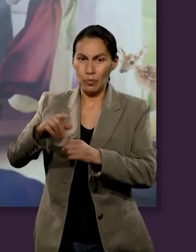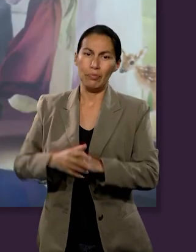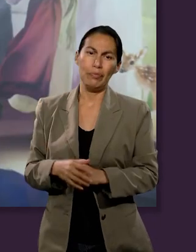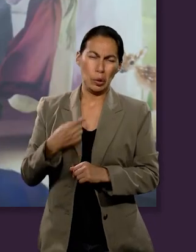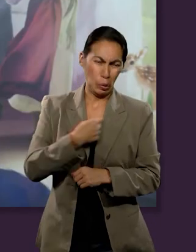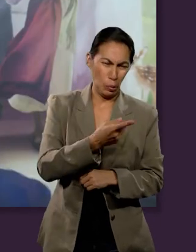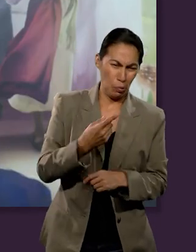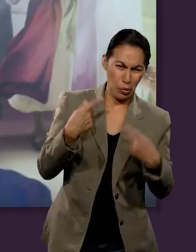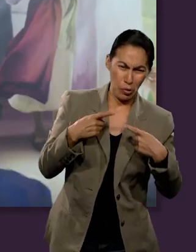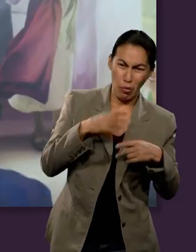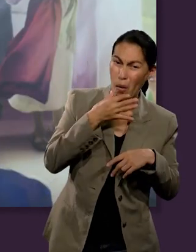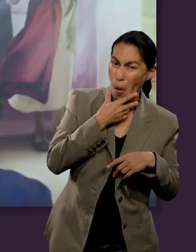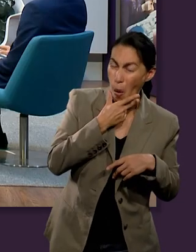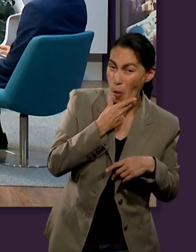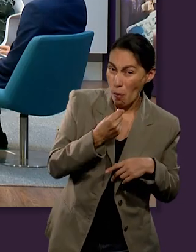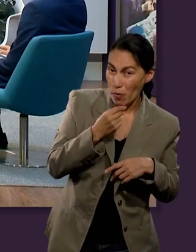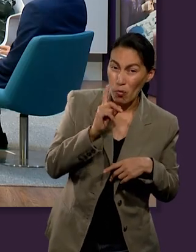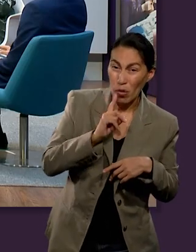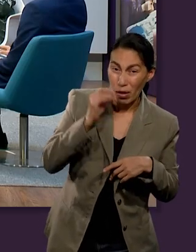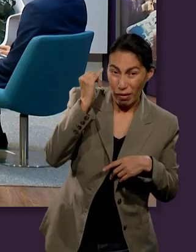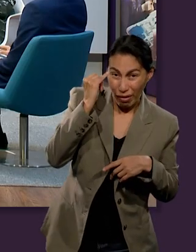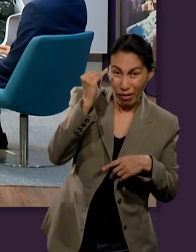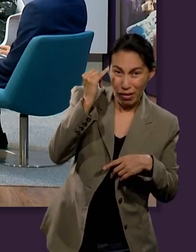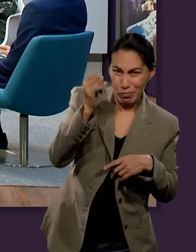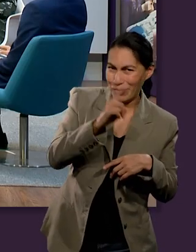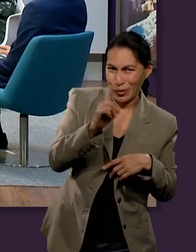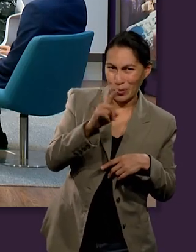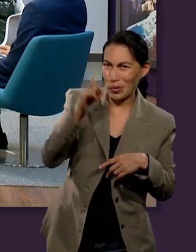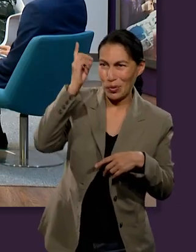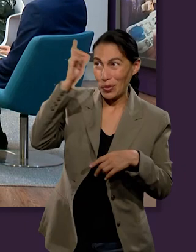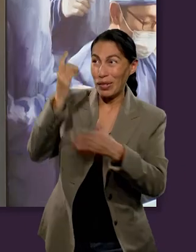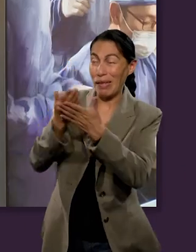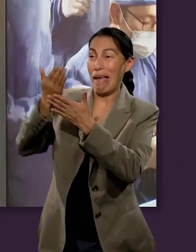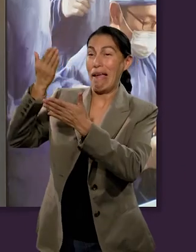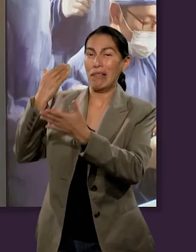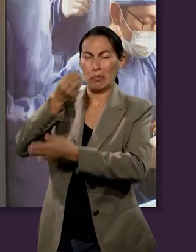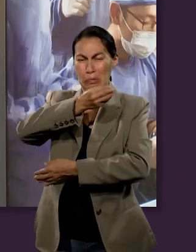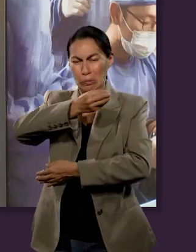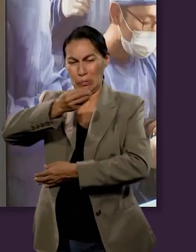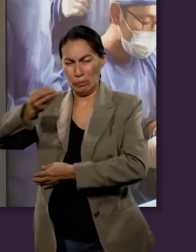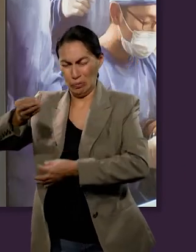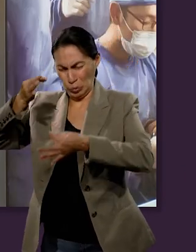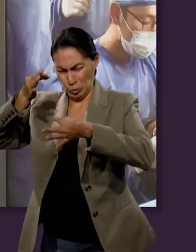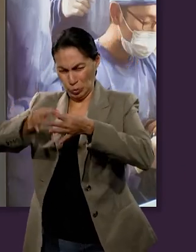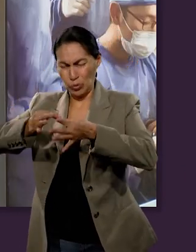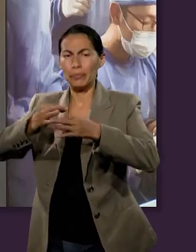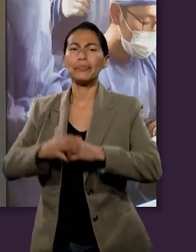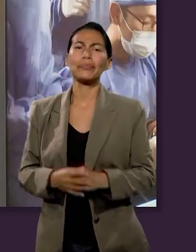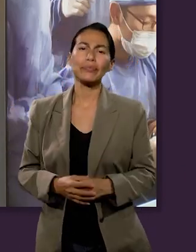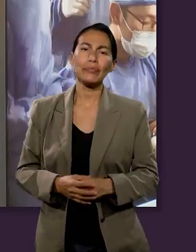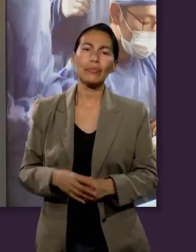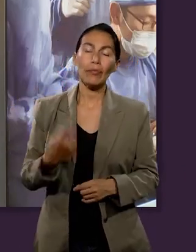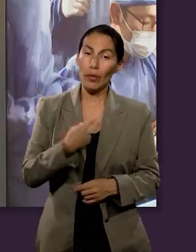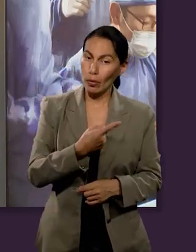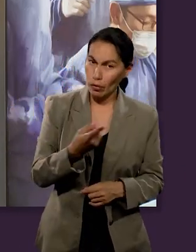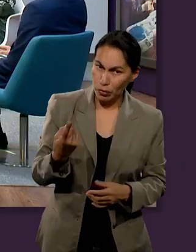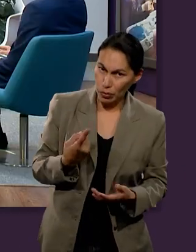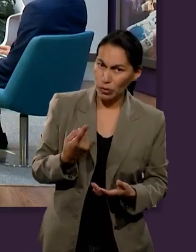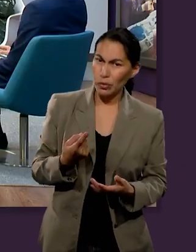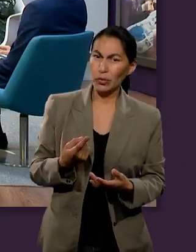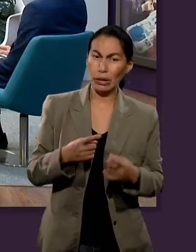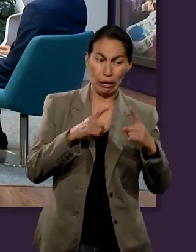ministerios o maneras de proclamar el evangelio que Dios destina específicamente. Entonces,